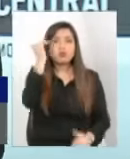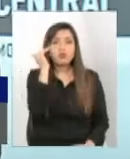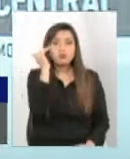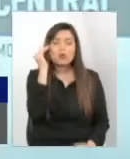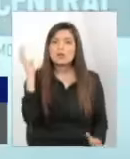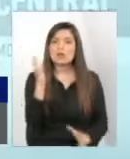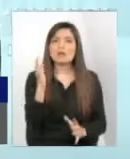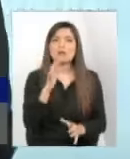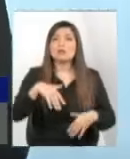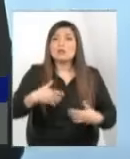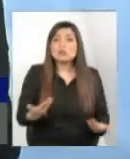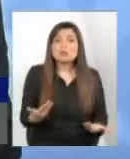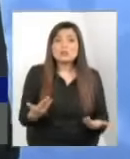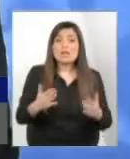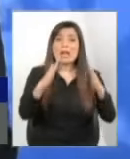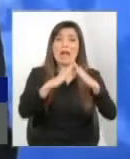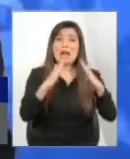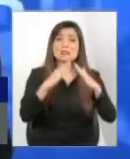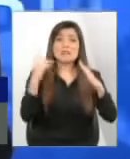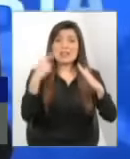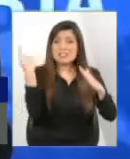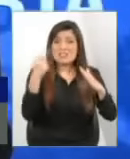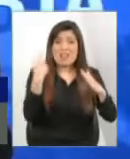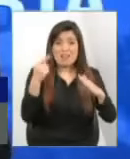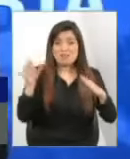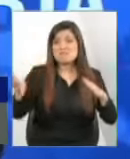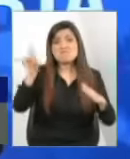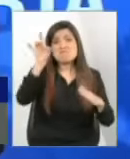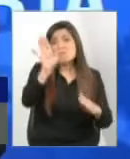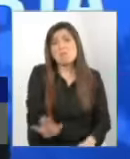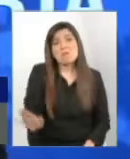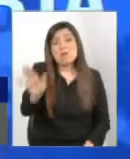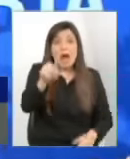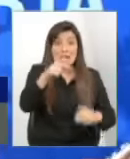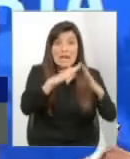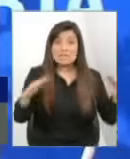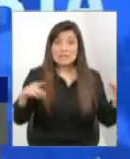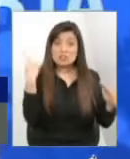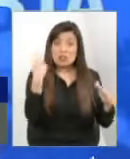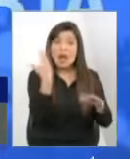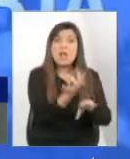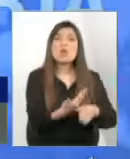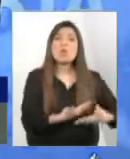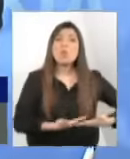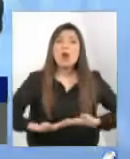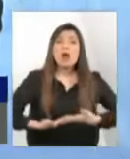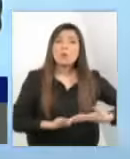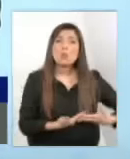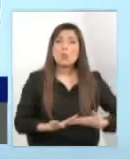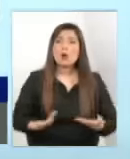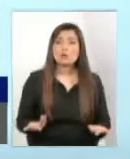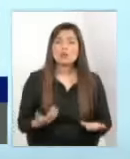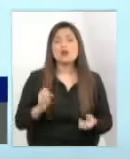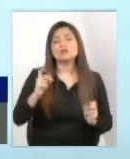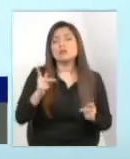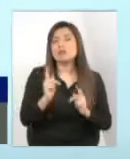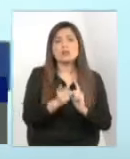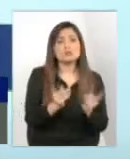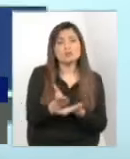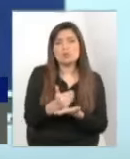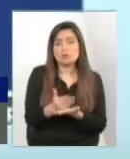nacional lo dejaban ahí en la casa nacional hay guaguitas yo hice una gestión para que una fundación nuestro nuevo lugar de listo lo recibiera pero